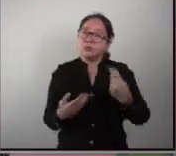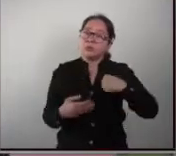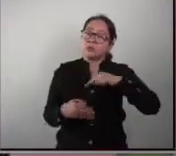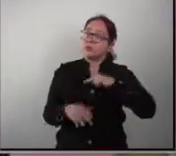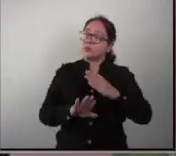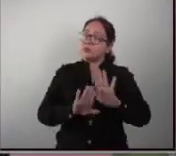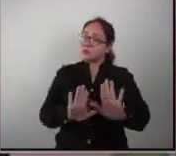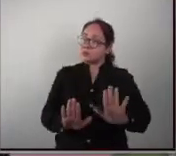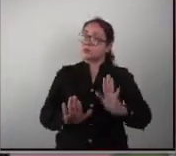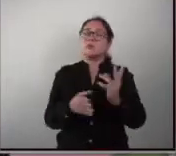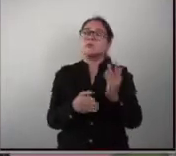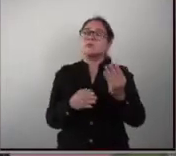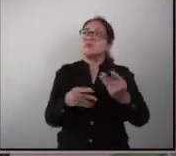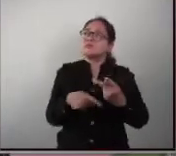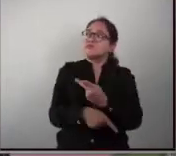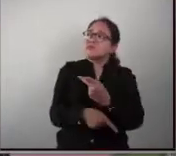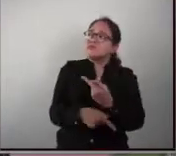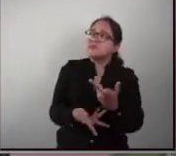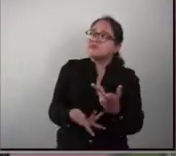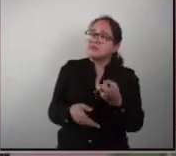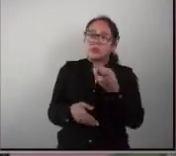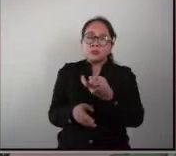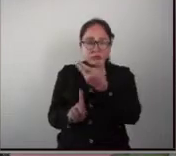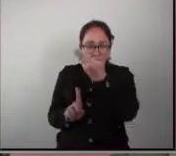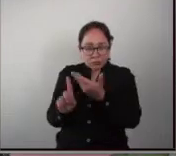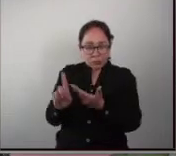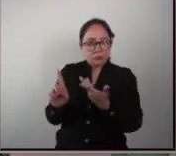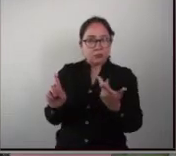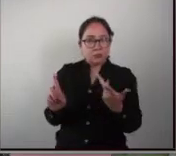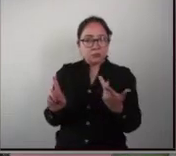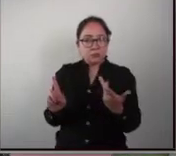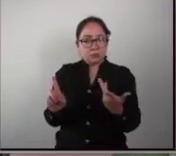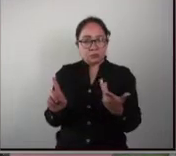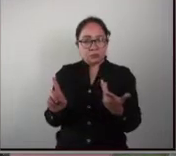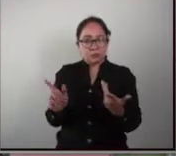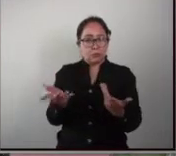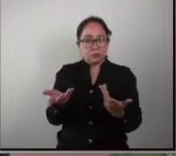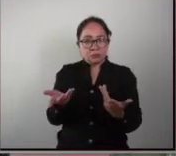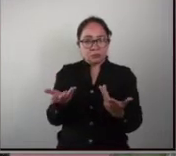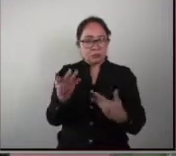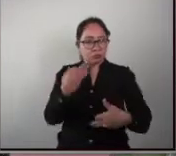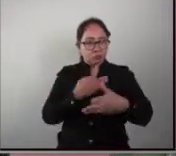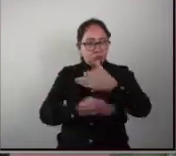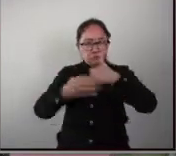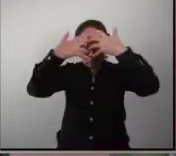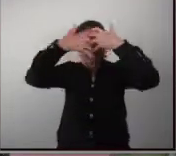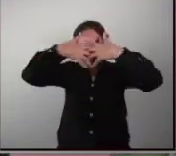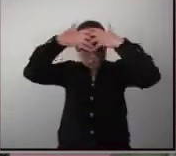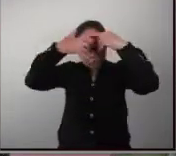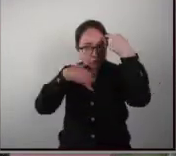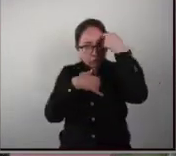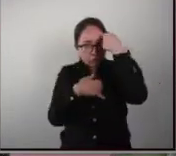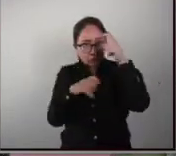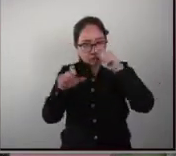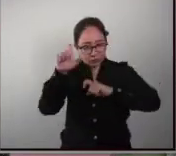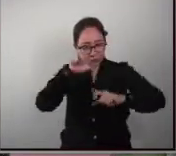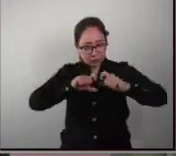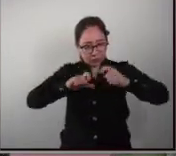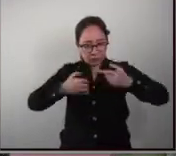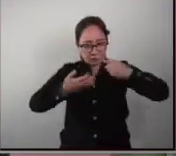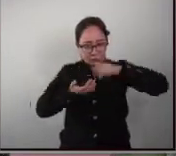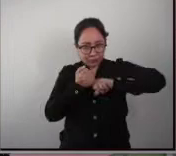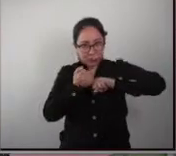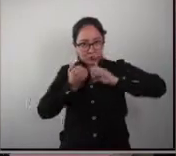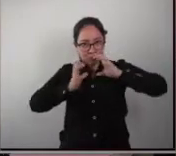qué es lo que pasa con con con toda la estructura cerebral y hormonal para